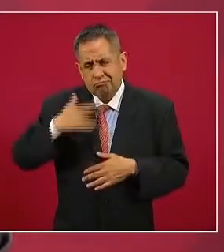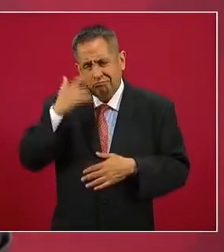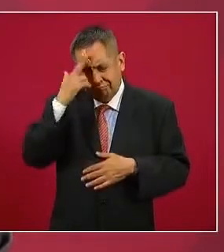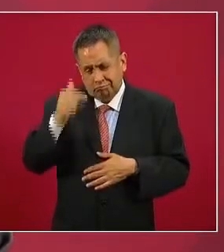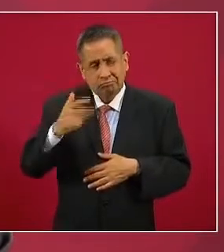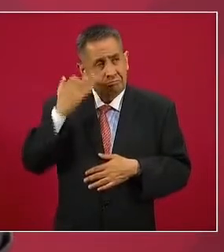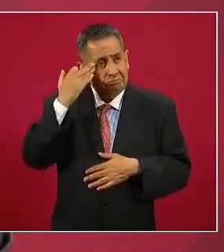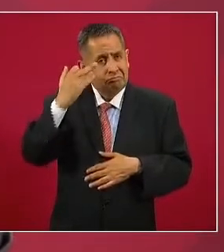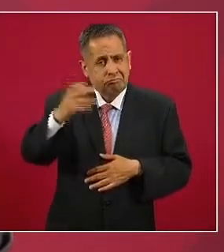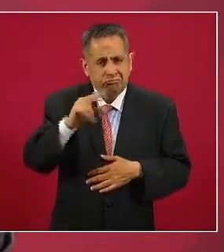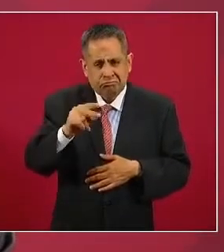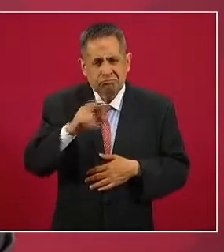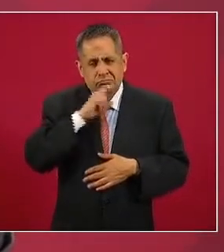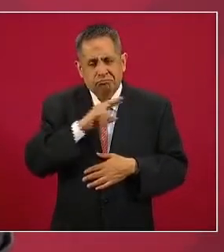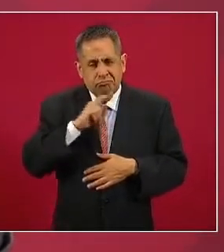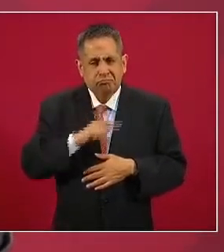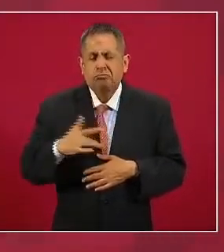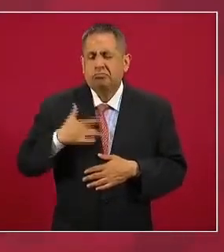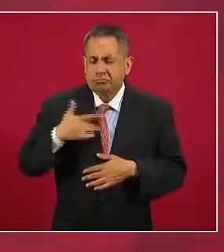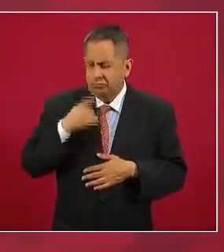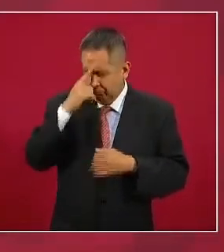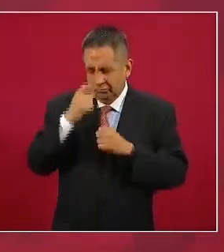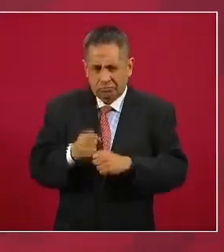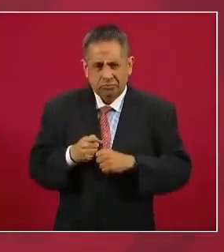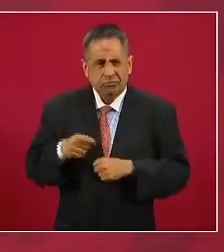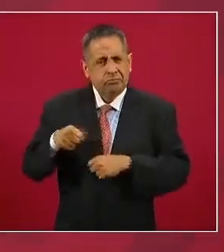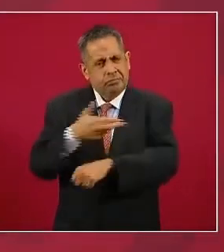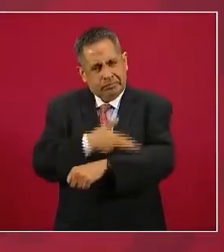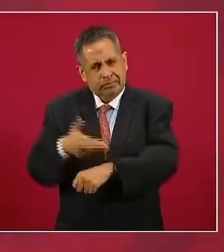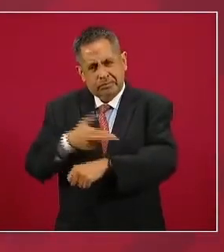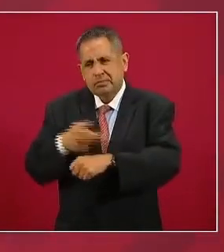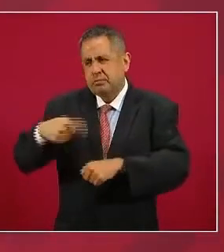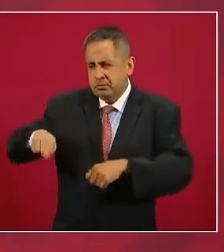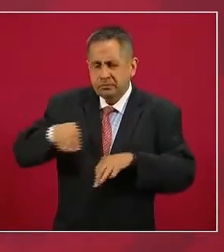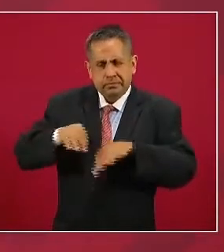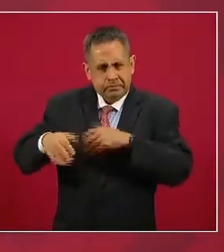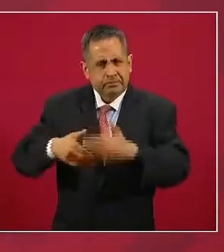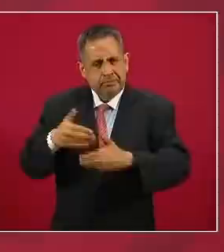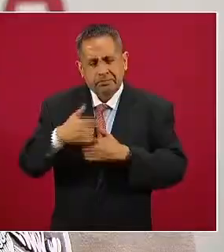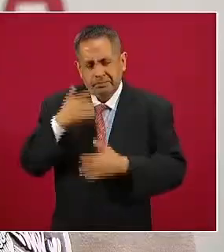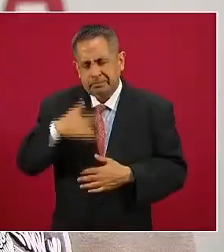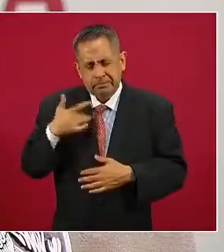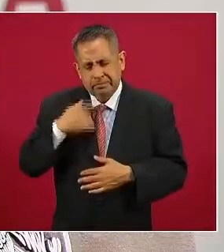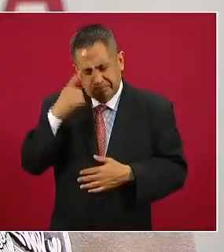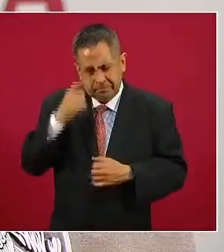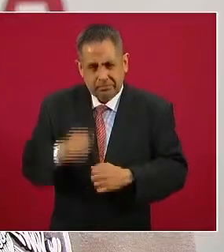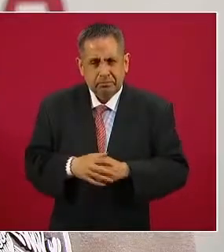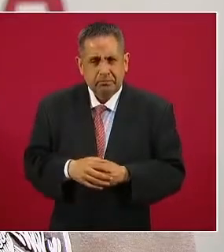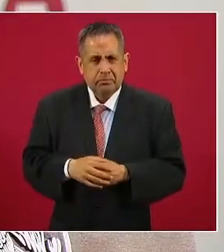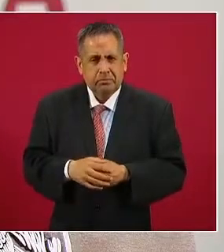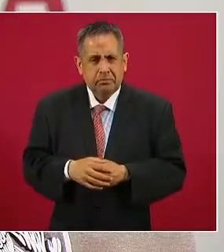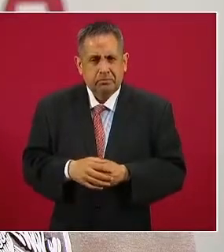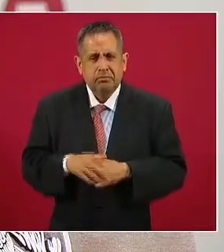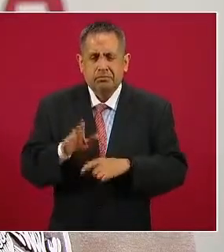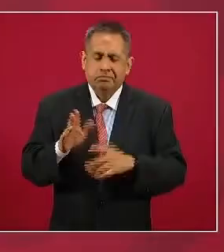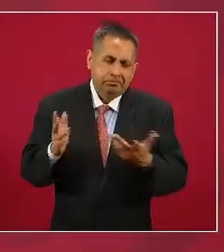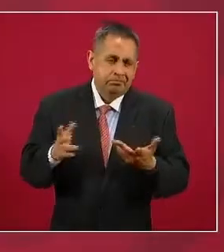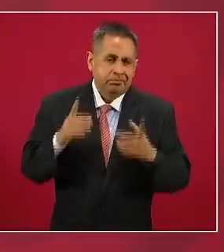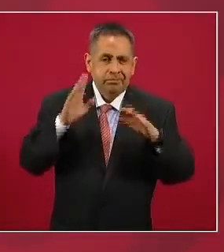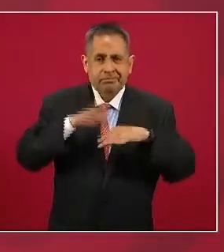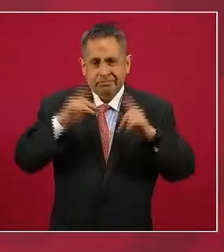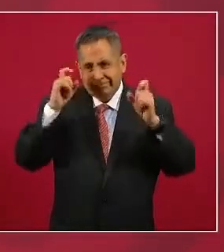planteas y estoy seguro que están haciendo su trabajo lo pasa es que son cuestiones